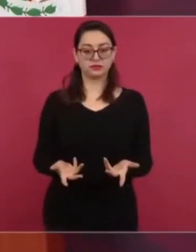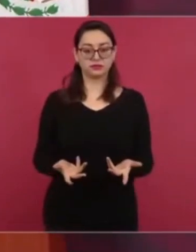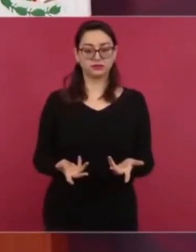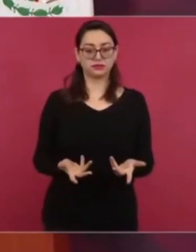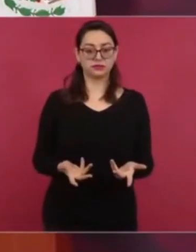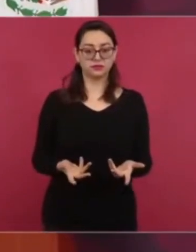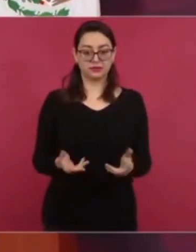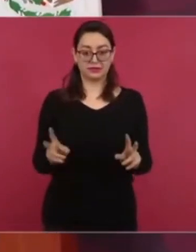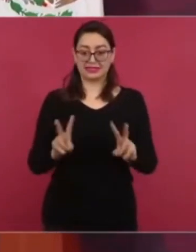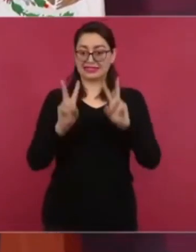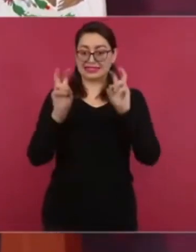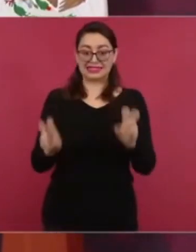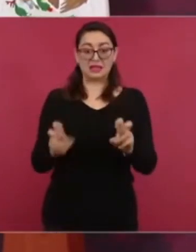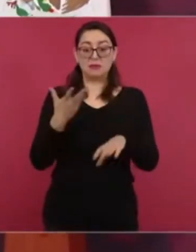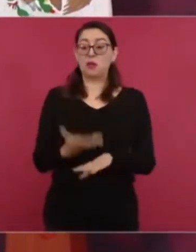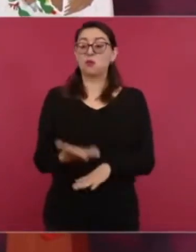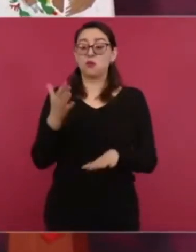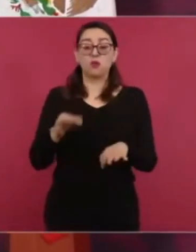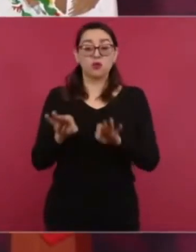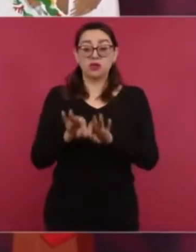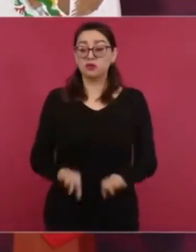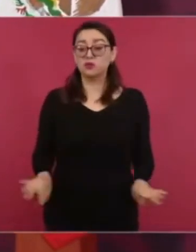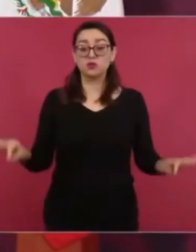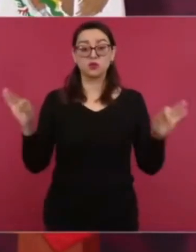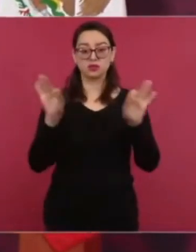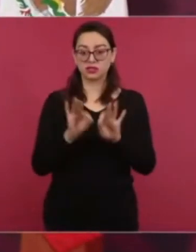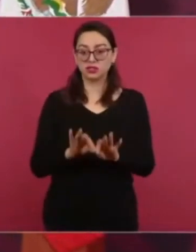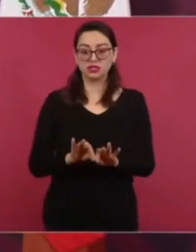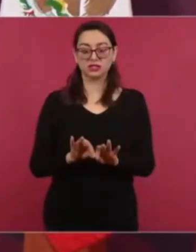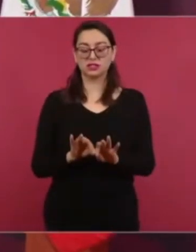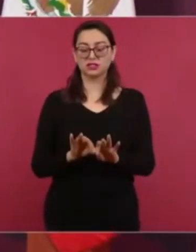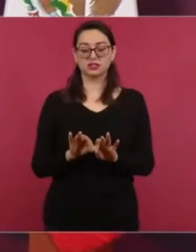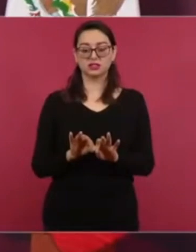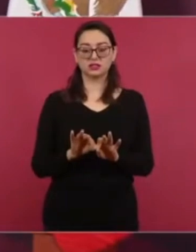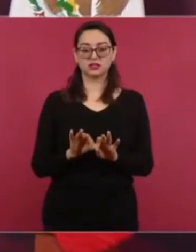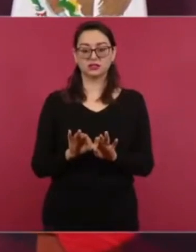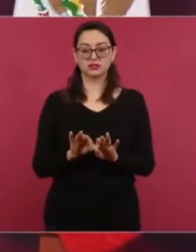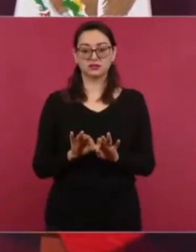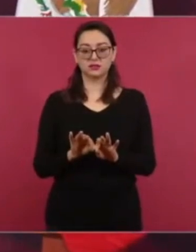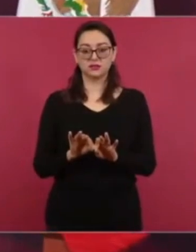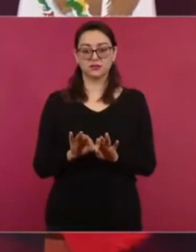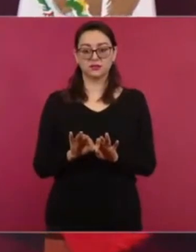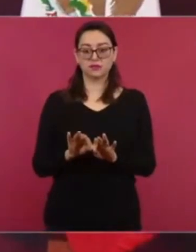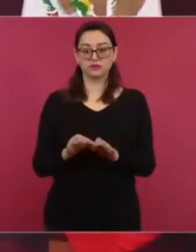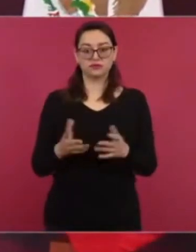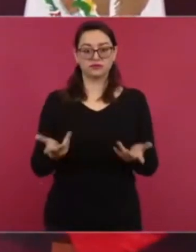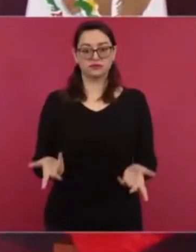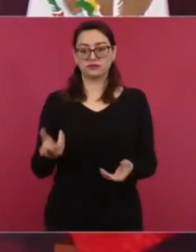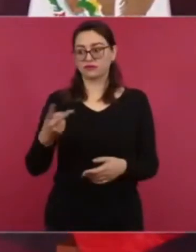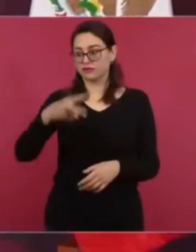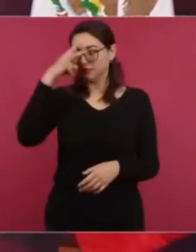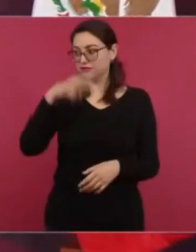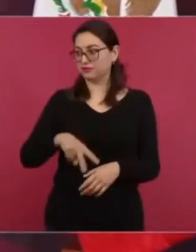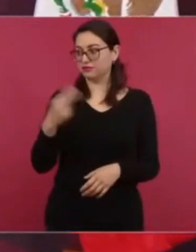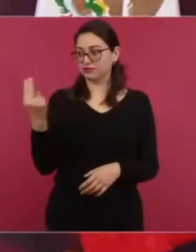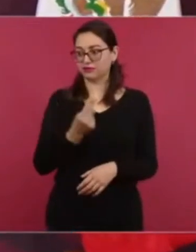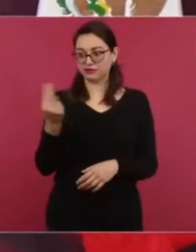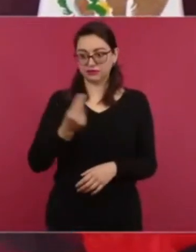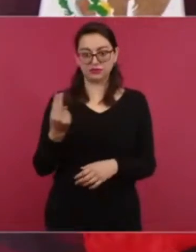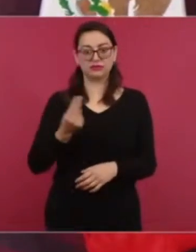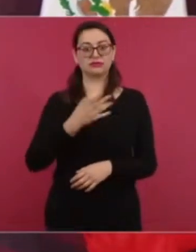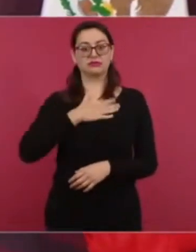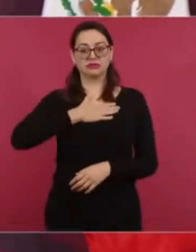importantísimo para el país. Es un asunto de